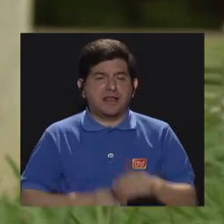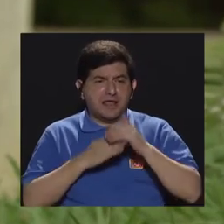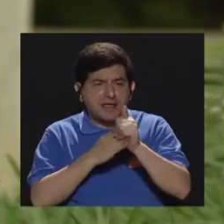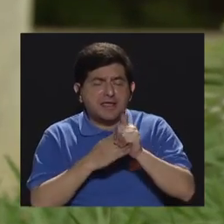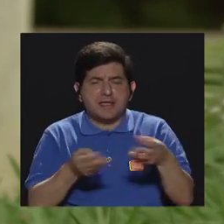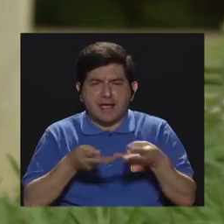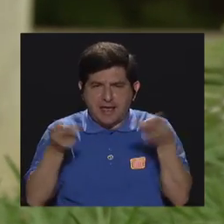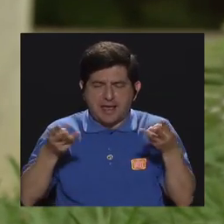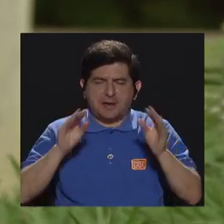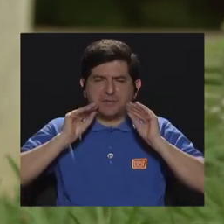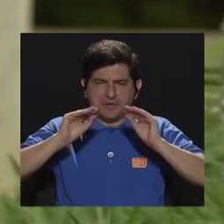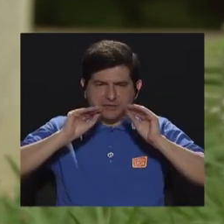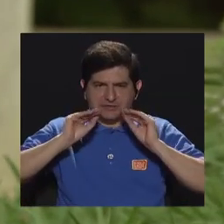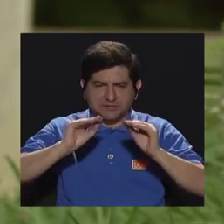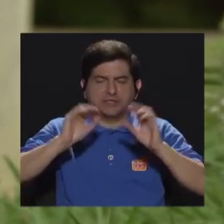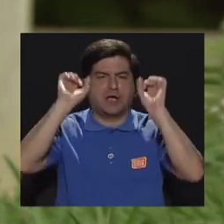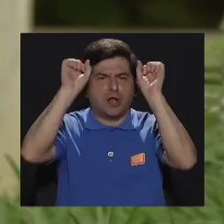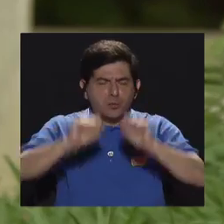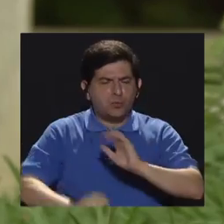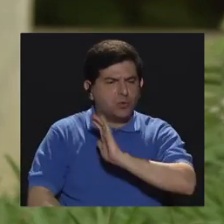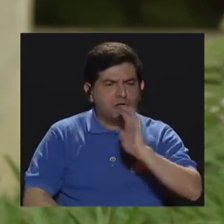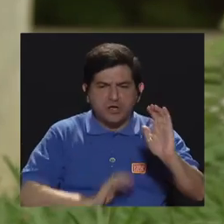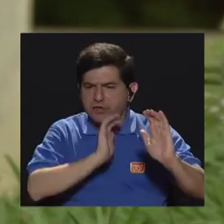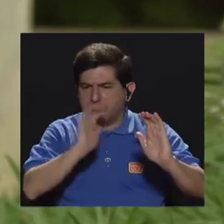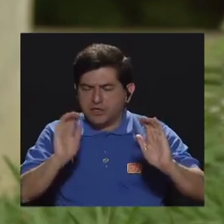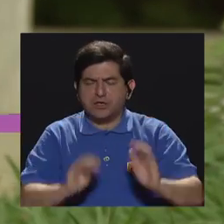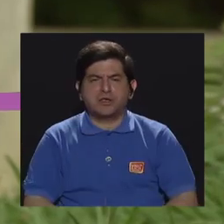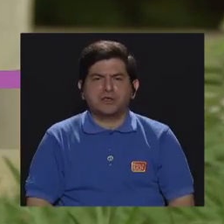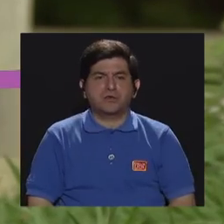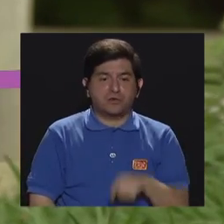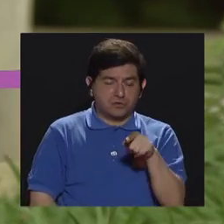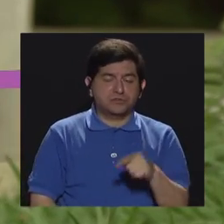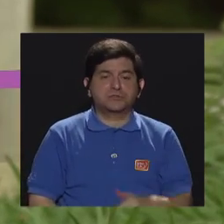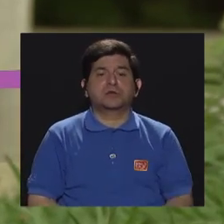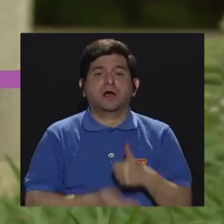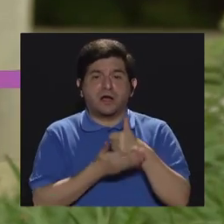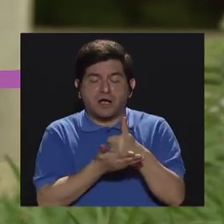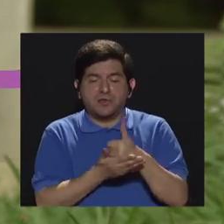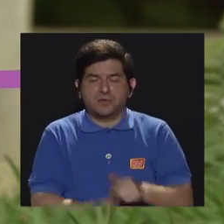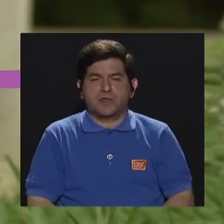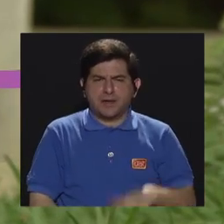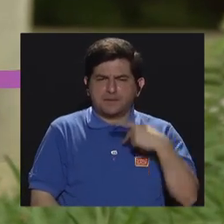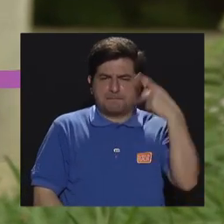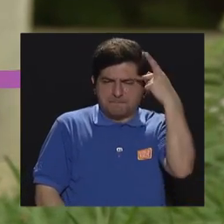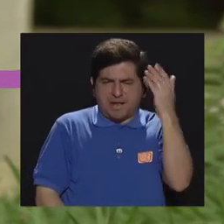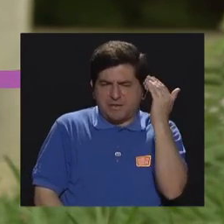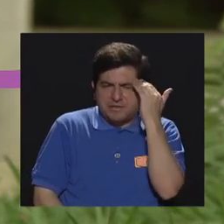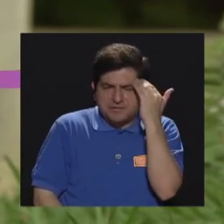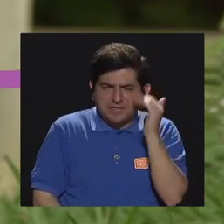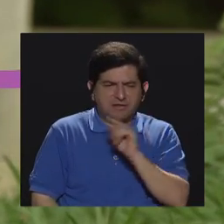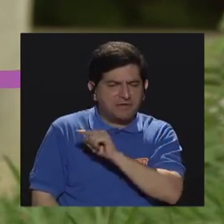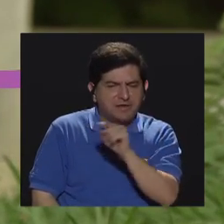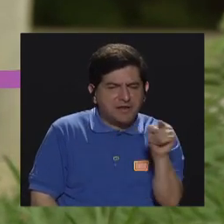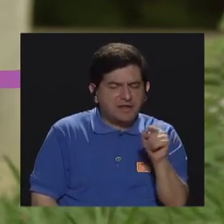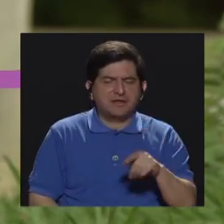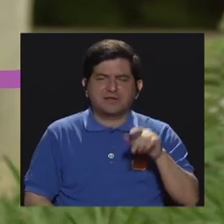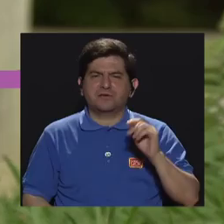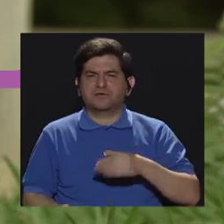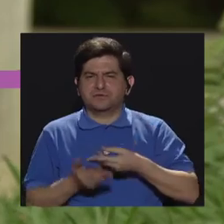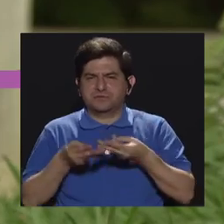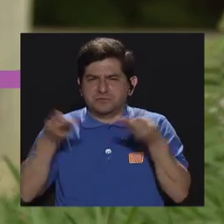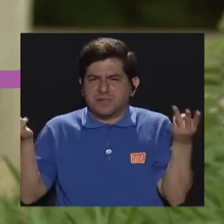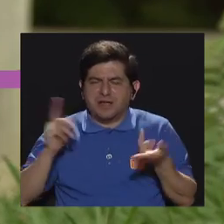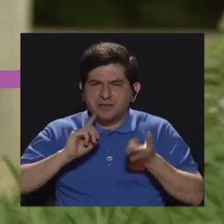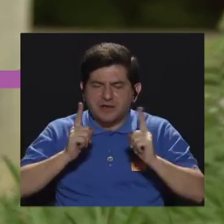sobre materiales didácticos que pueden los niños, que los padres de familia pueden ayudar a los niños, cuáles materiales didácticos necesitan los niños para